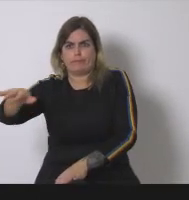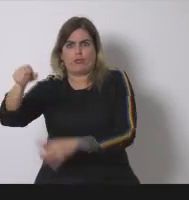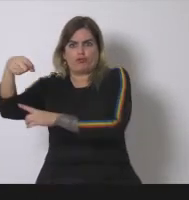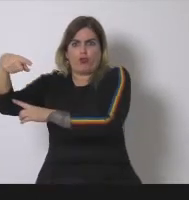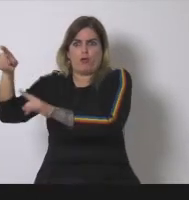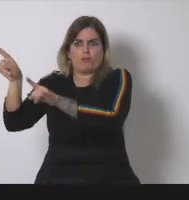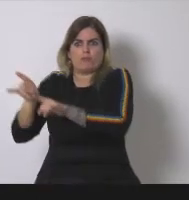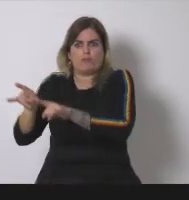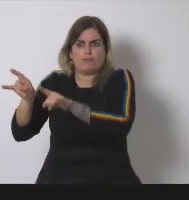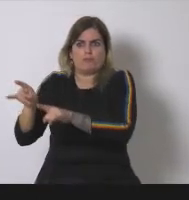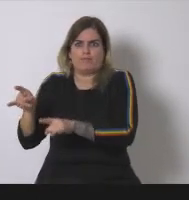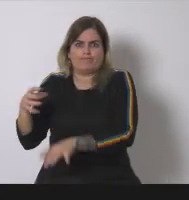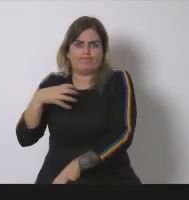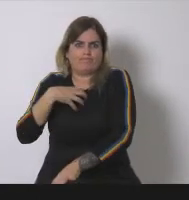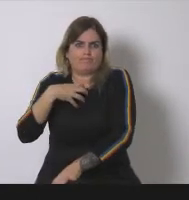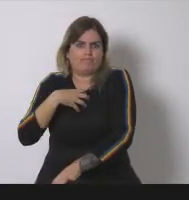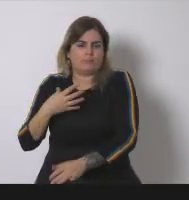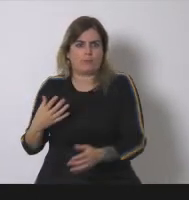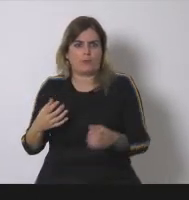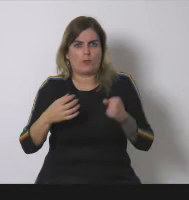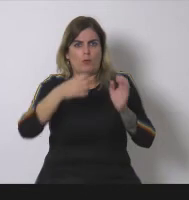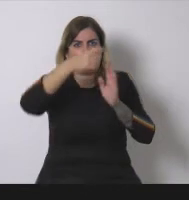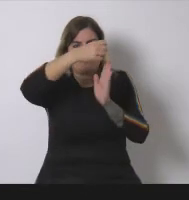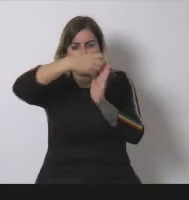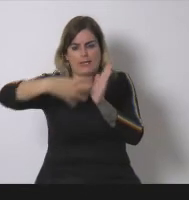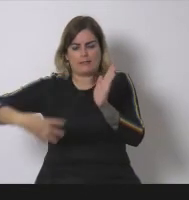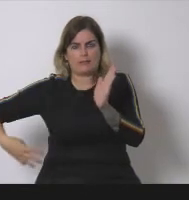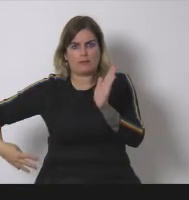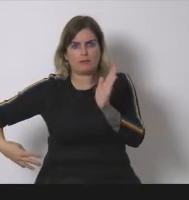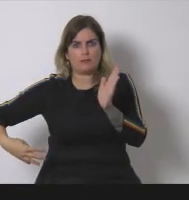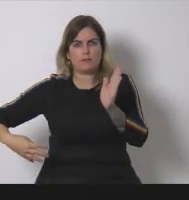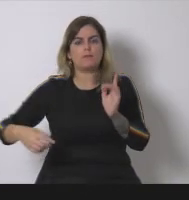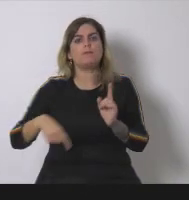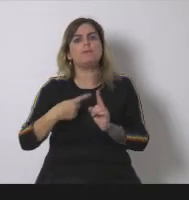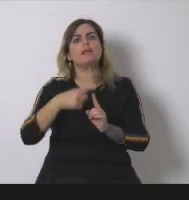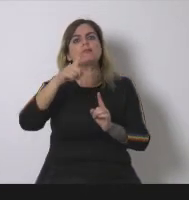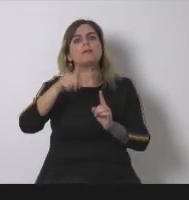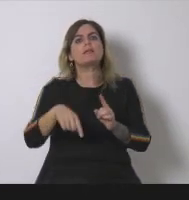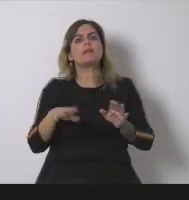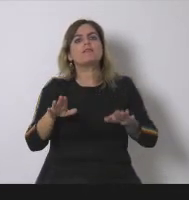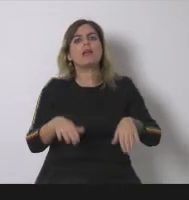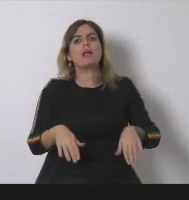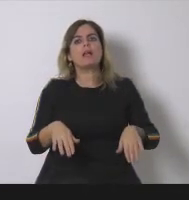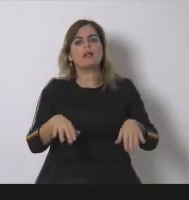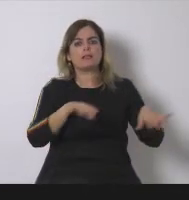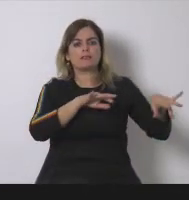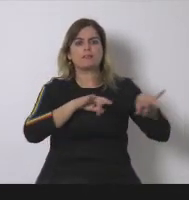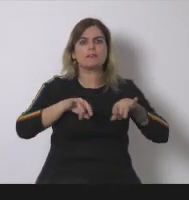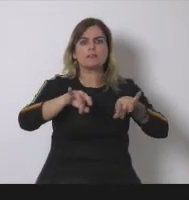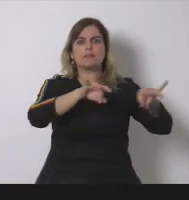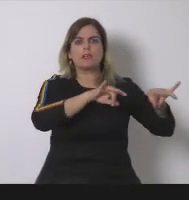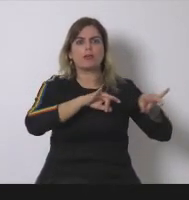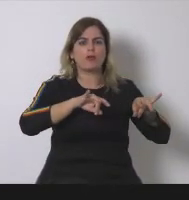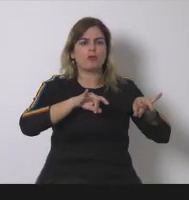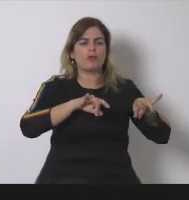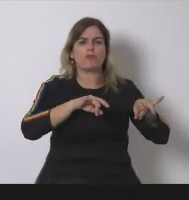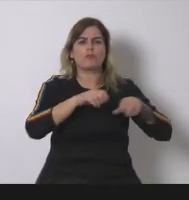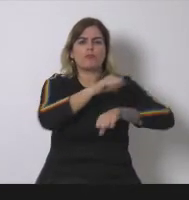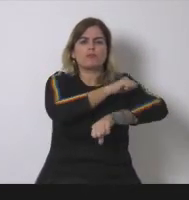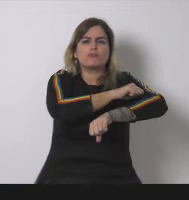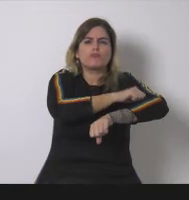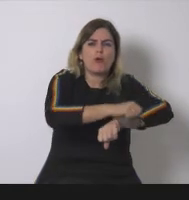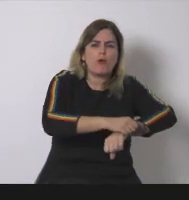fotovoltaica y cómo priorizar de manera que sea el sol más deteriorado y más